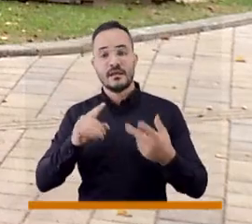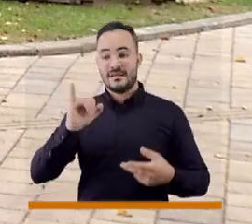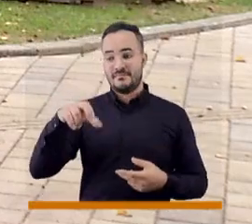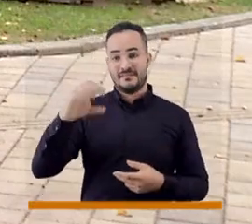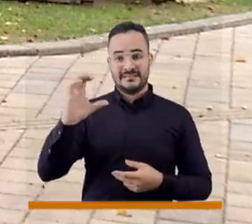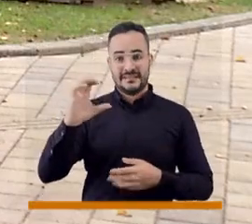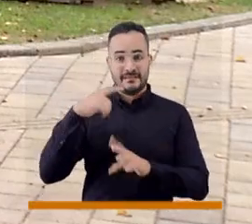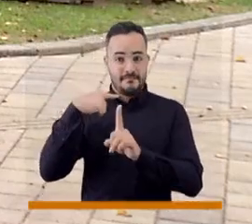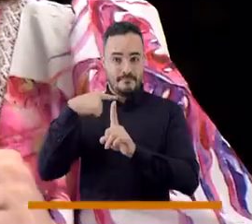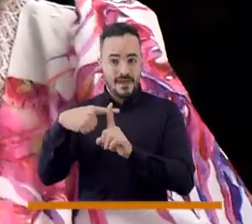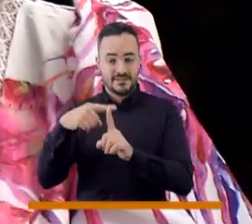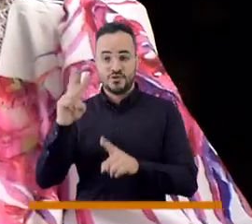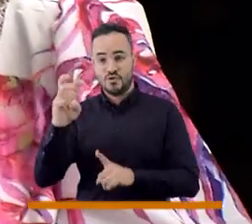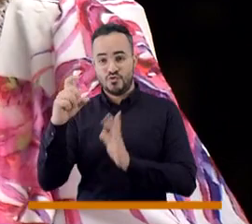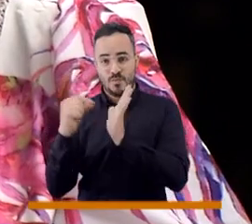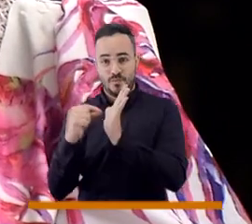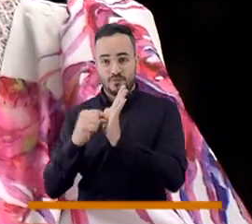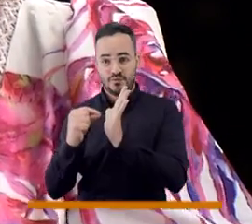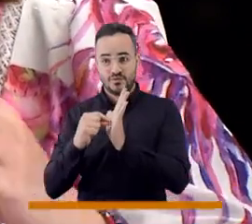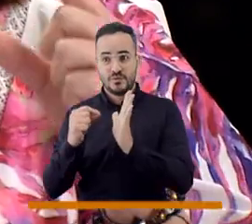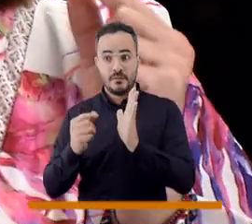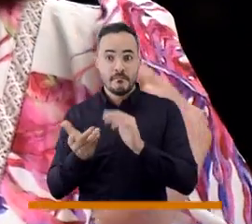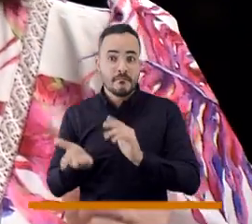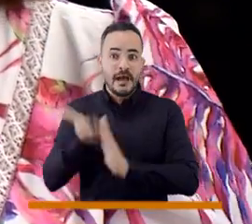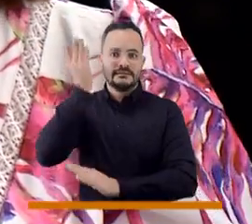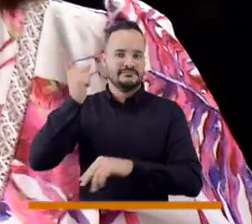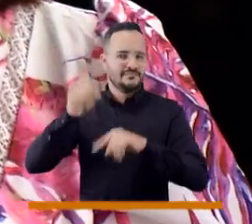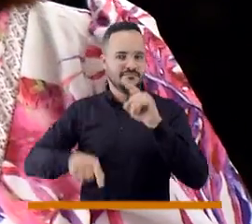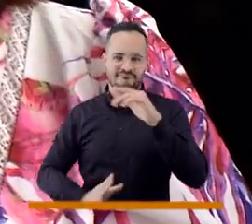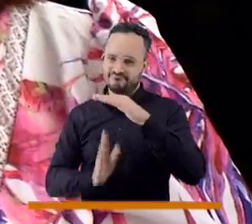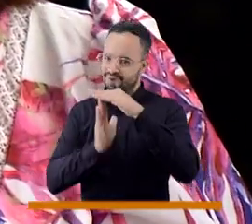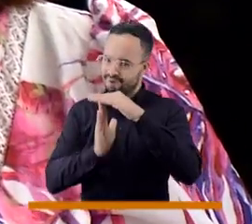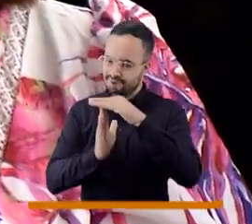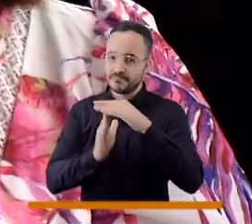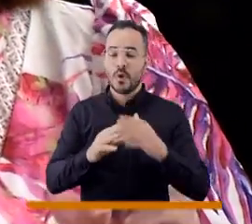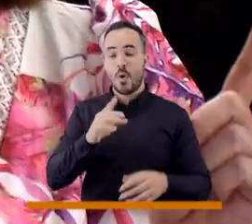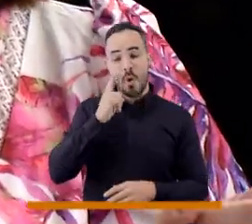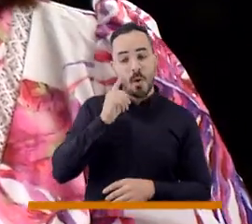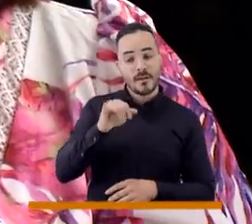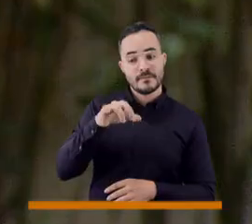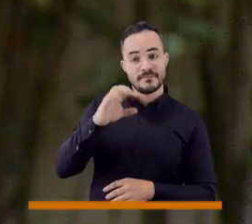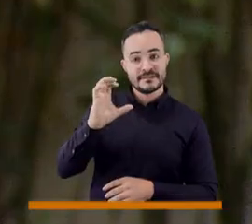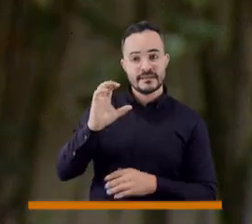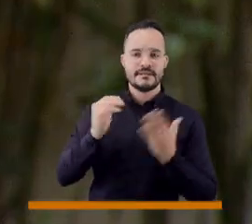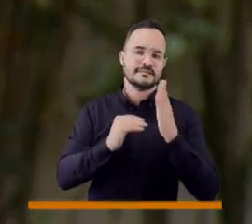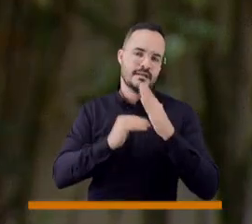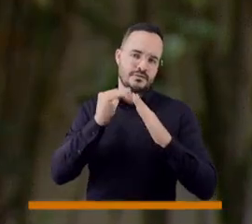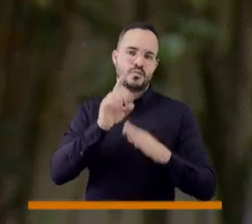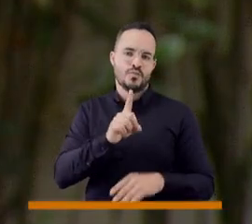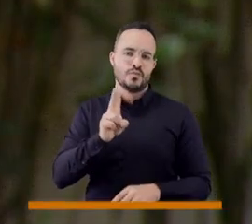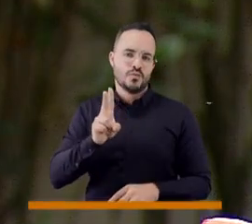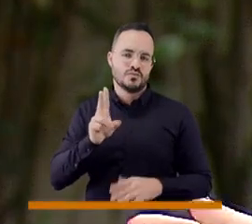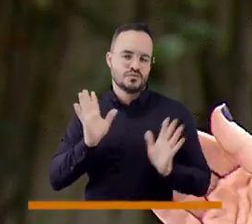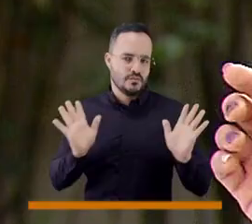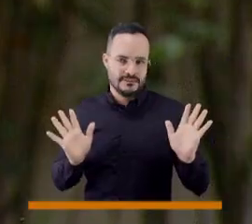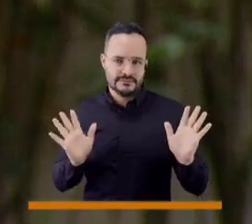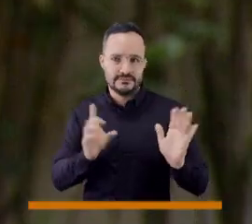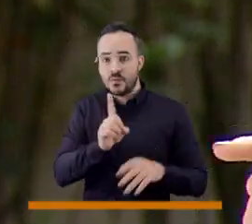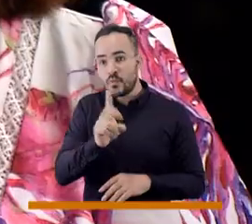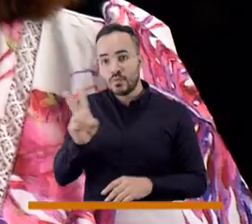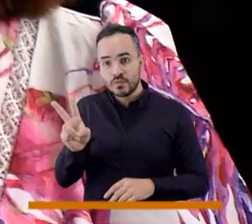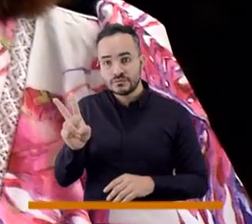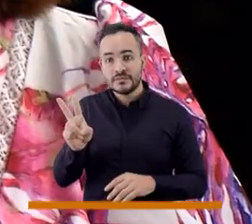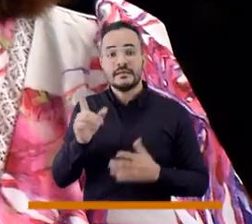más del IPC más ocho puntos. IPC, solo IPC, si estamos en estrato 1 o 2 y